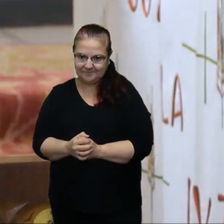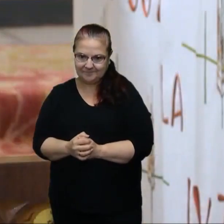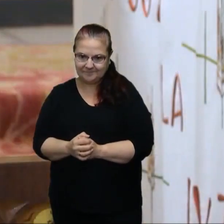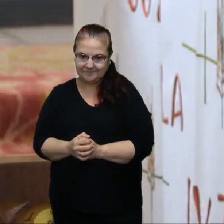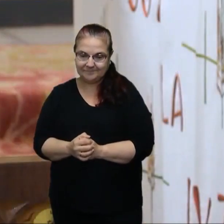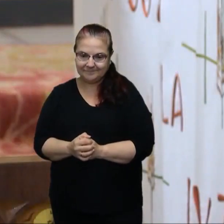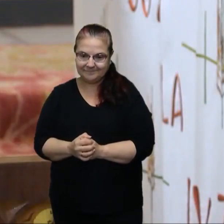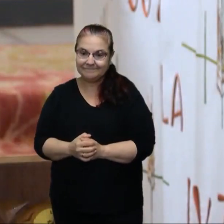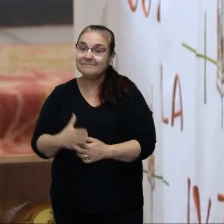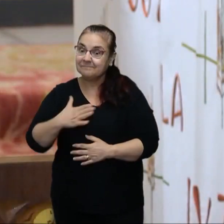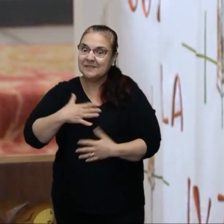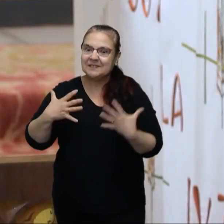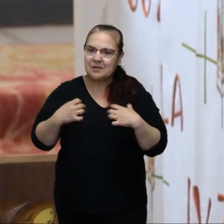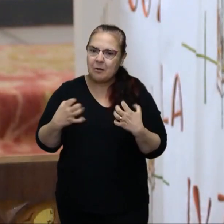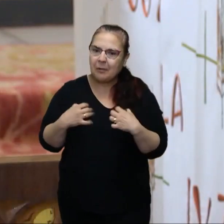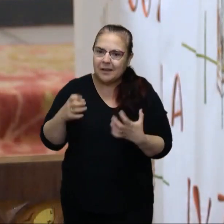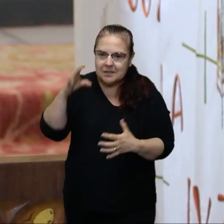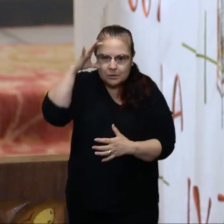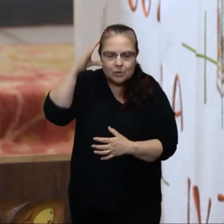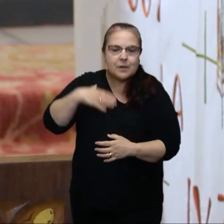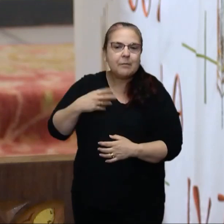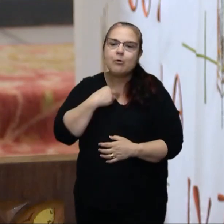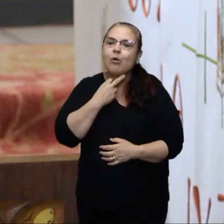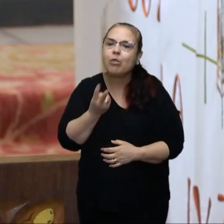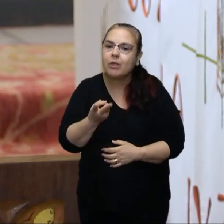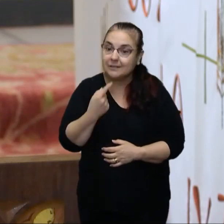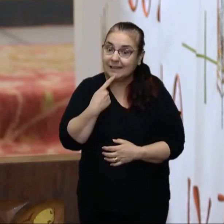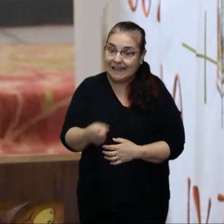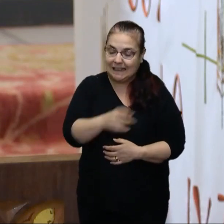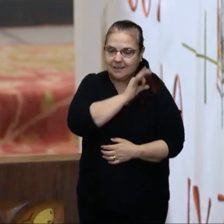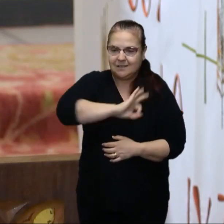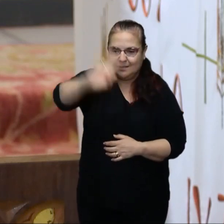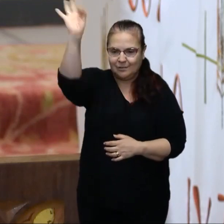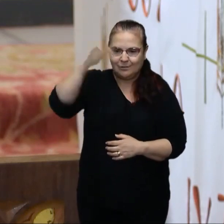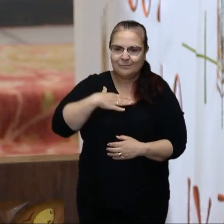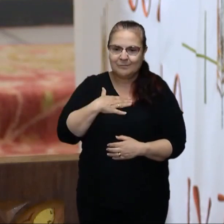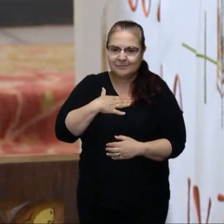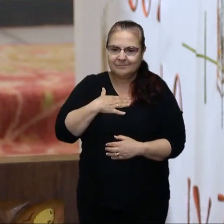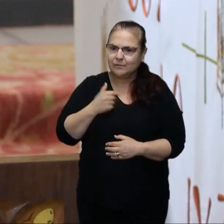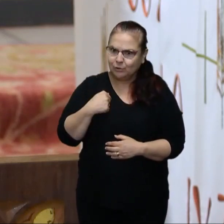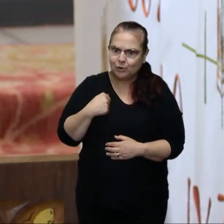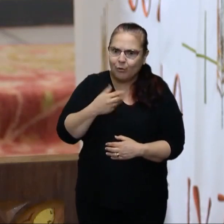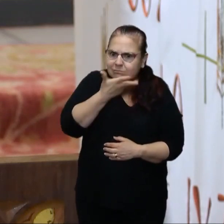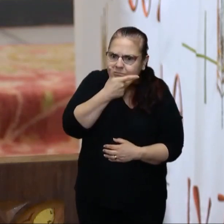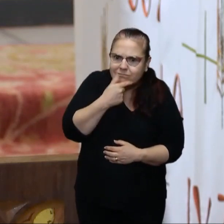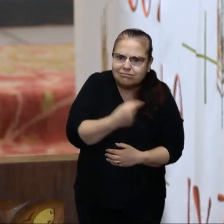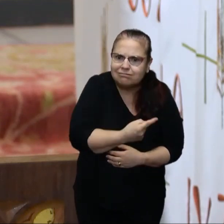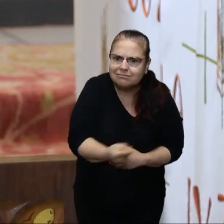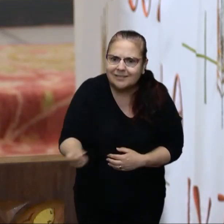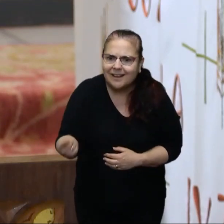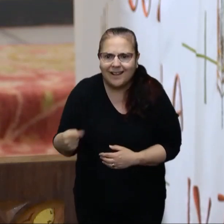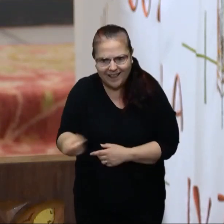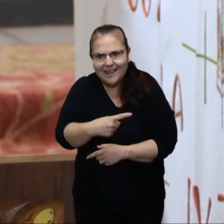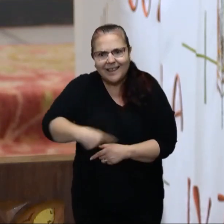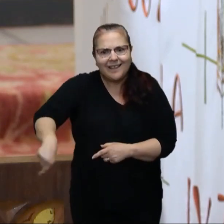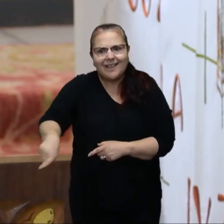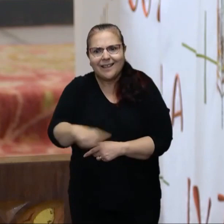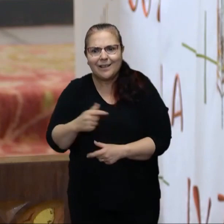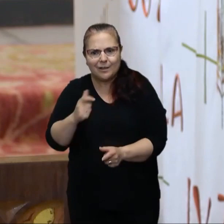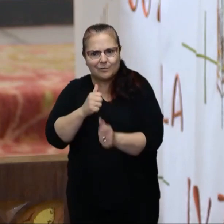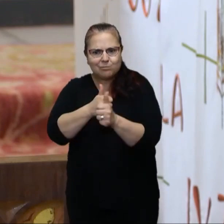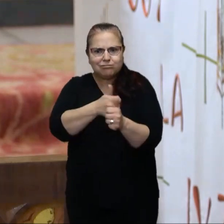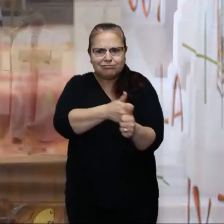Mis ovejas escuchan mi voz, dice el Señor. Y yo las conozco y ellas me siguen.